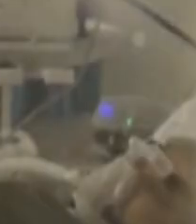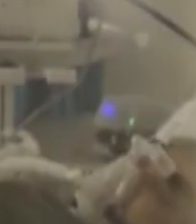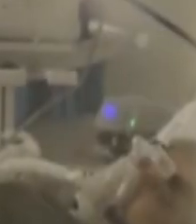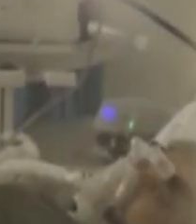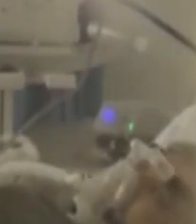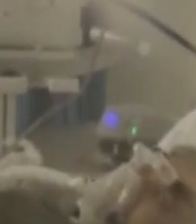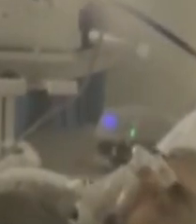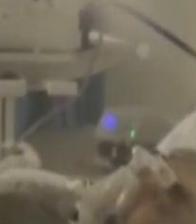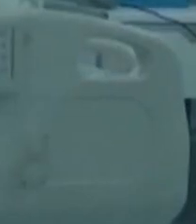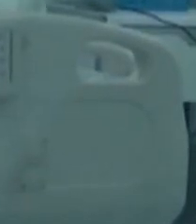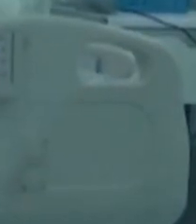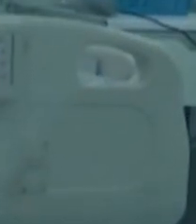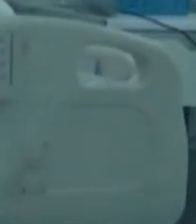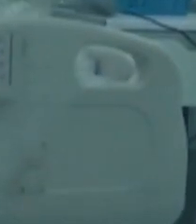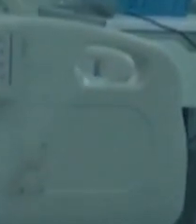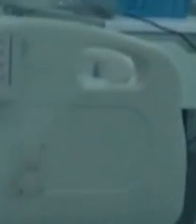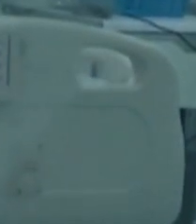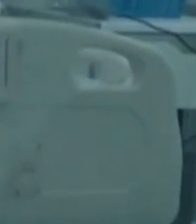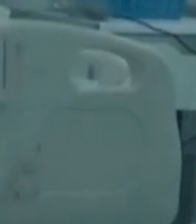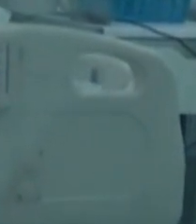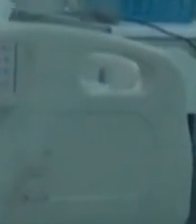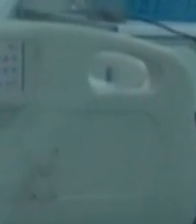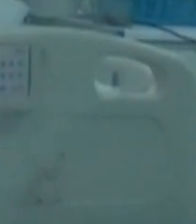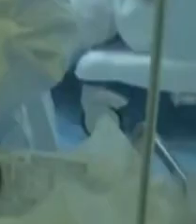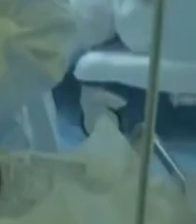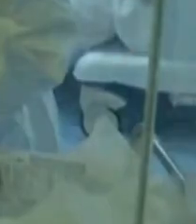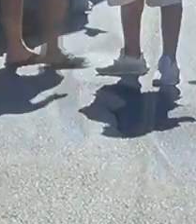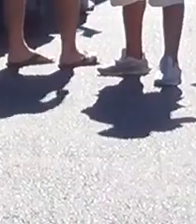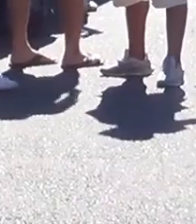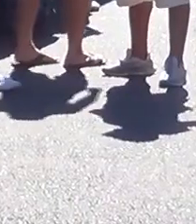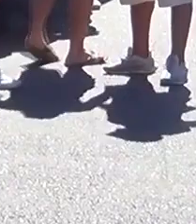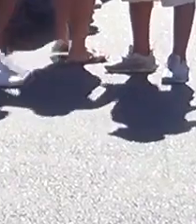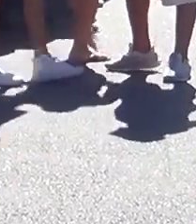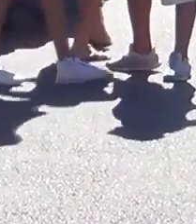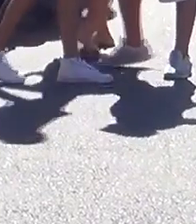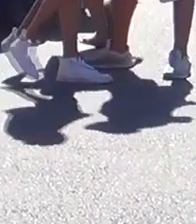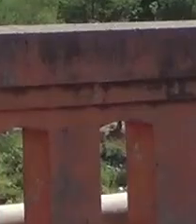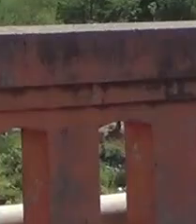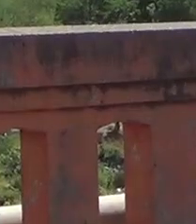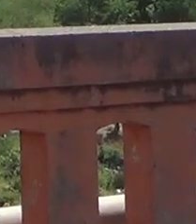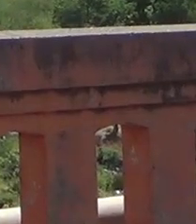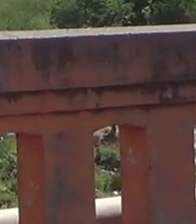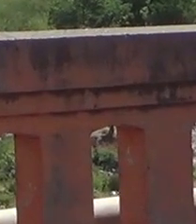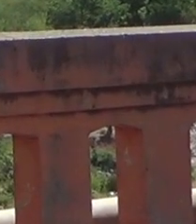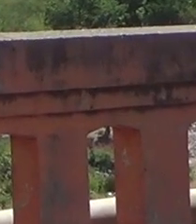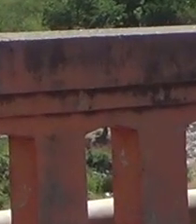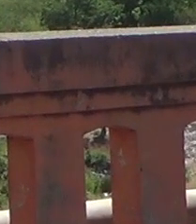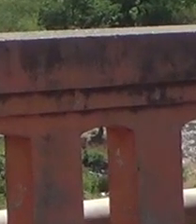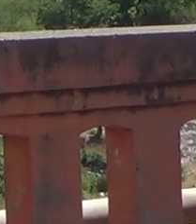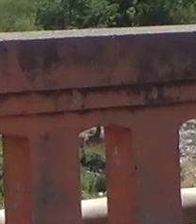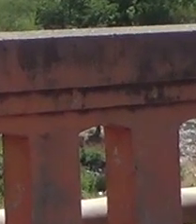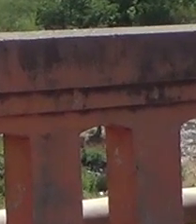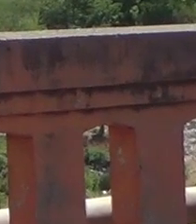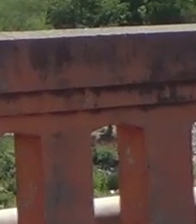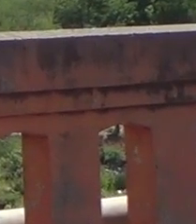Debido a que el viajero proveniente de Italia presentó síntomas recientemente, lo más probable es que ingresara antes de que el presidente